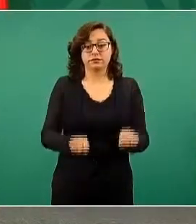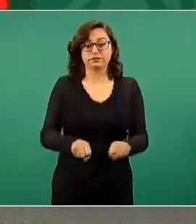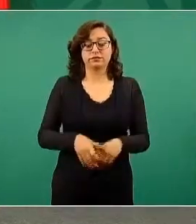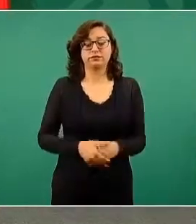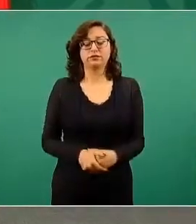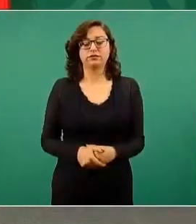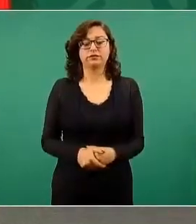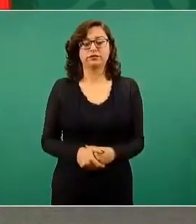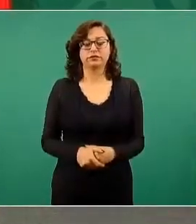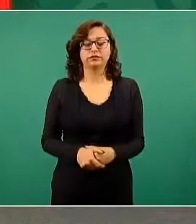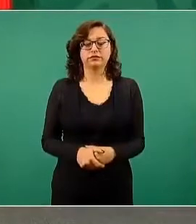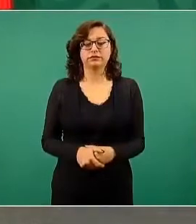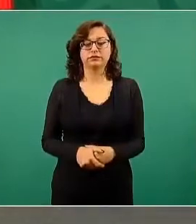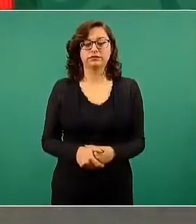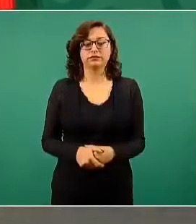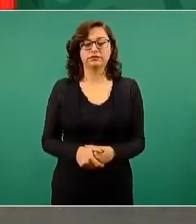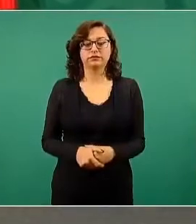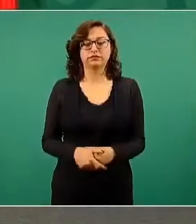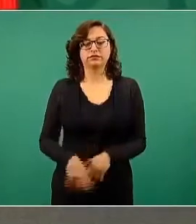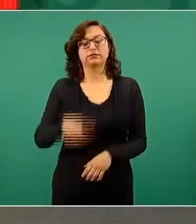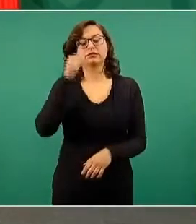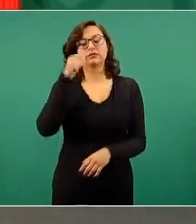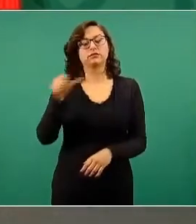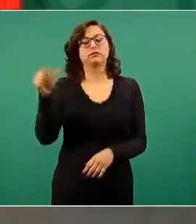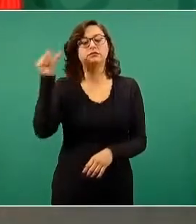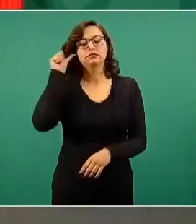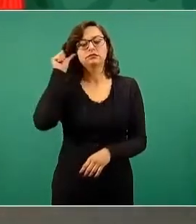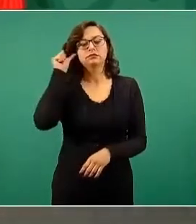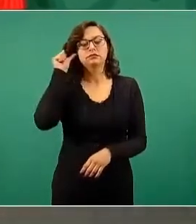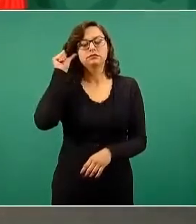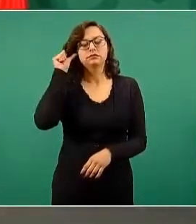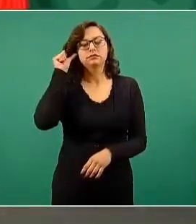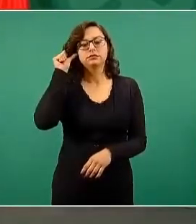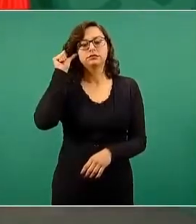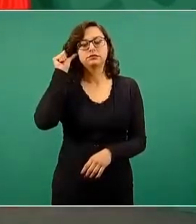se conmemoró el aniversario de